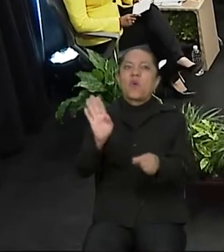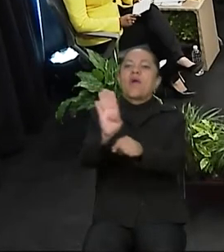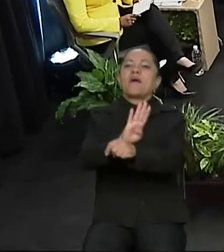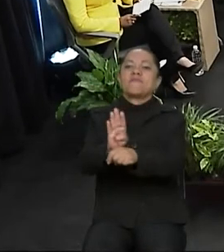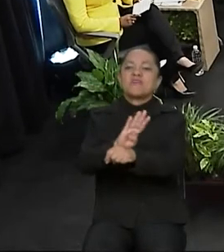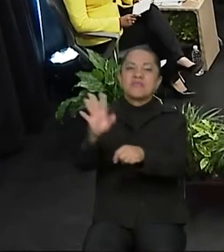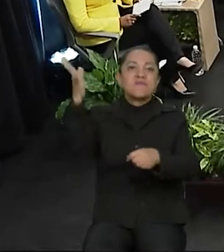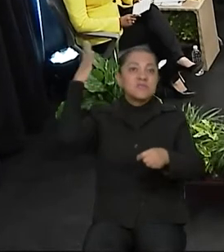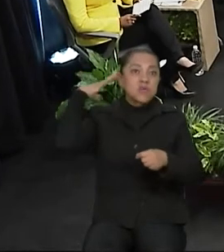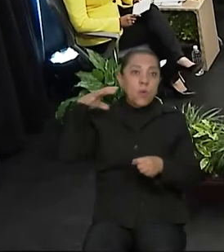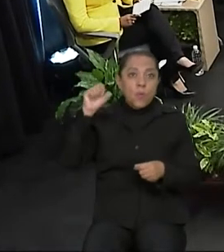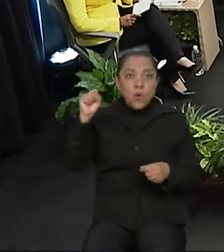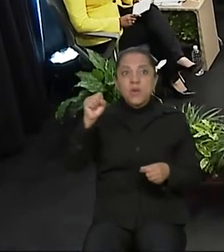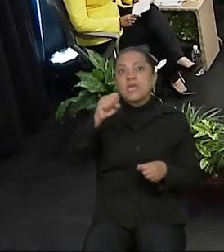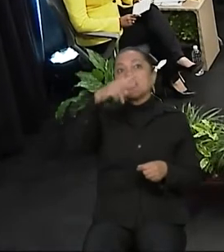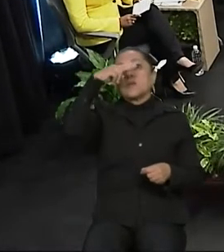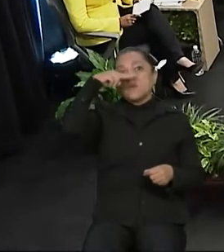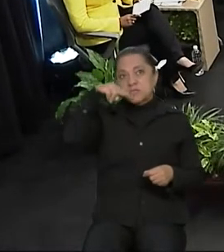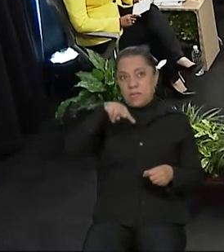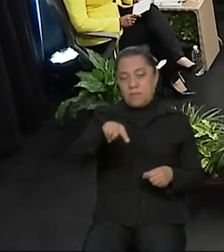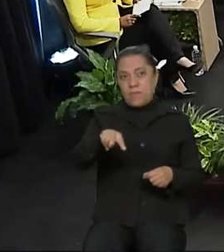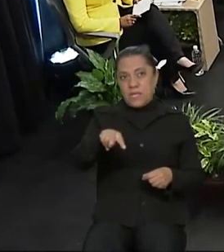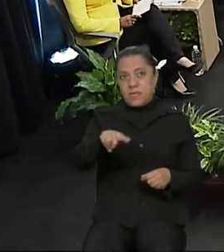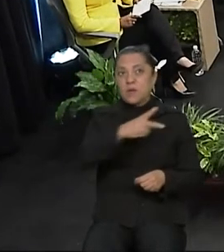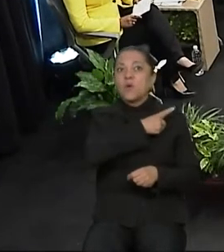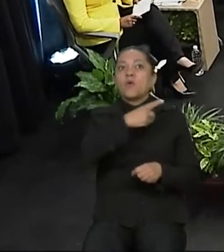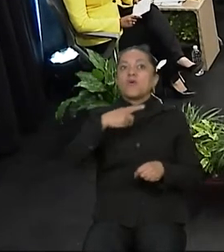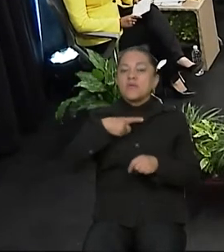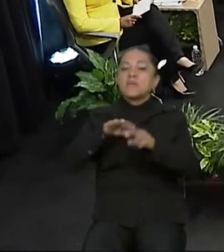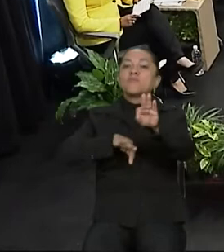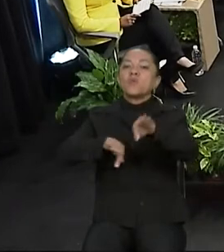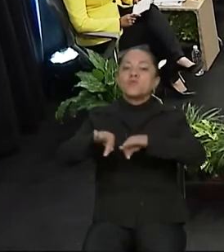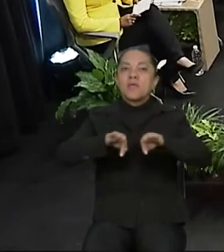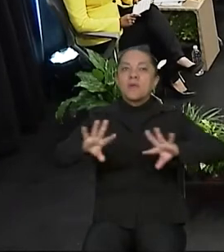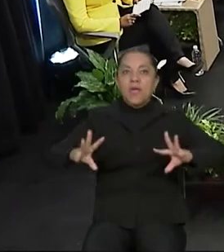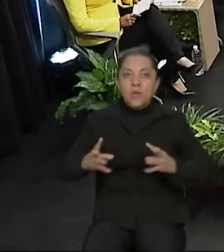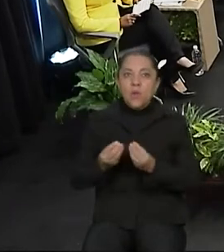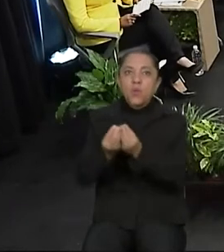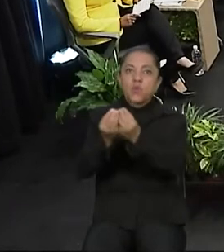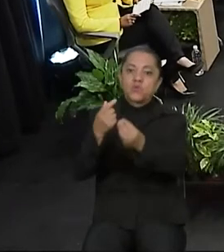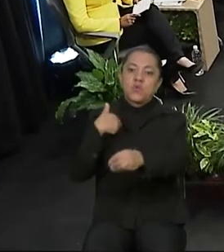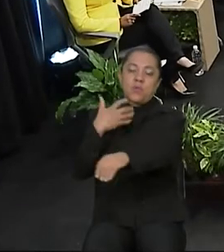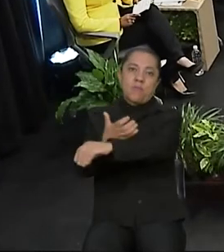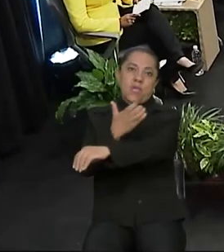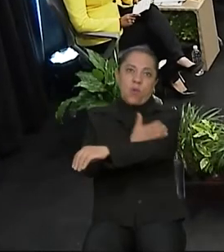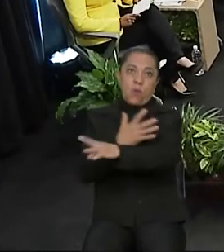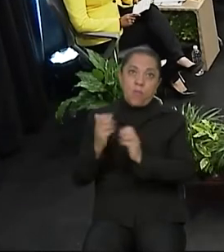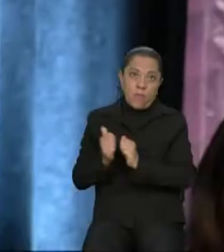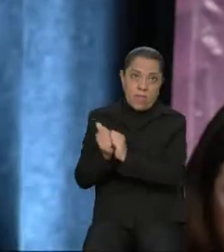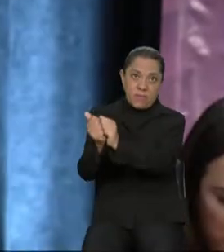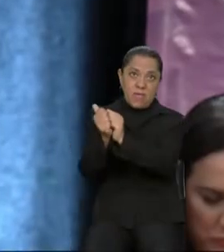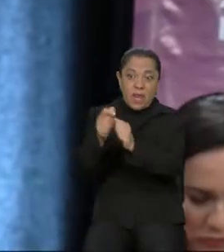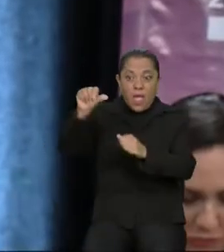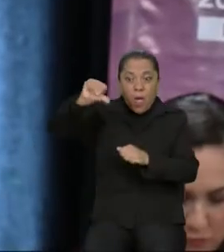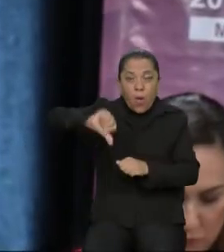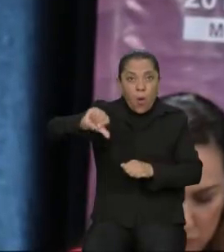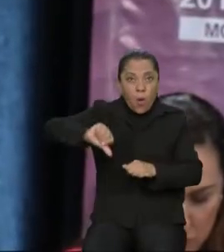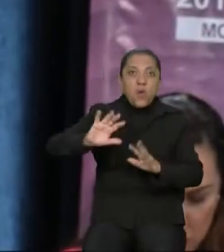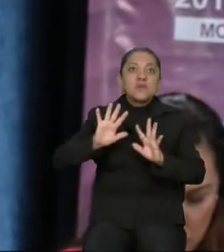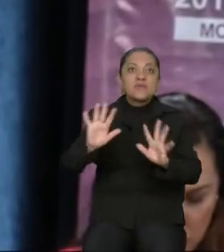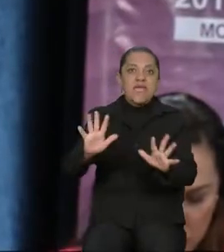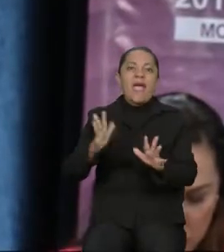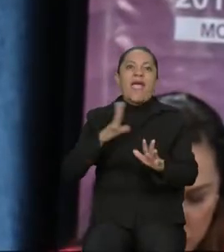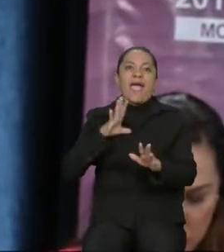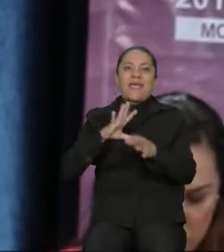de México. Tenemos que trabajar juntos con mi compañera, porque hoy, hoy tenemos esa gran unidad, gran